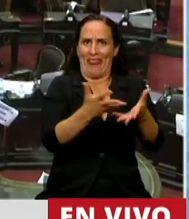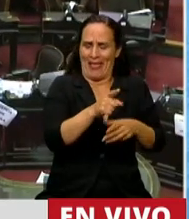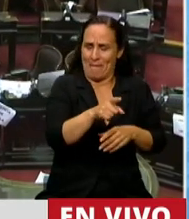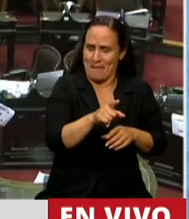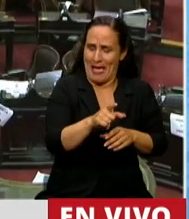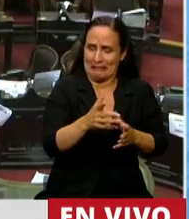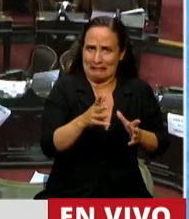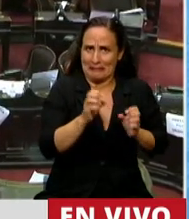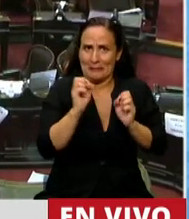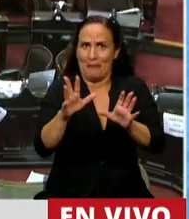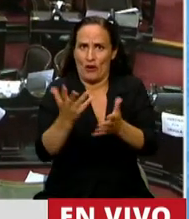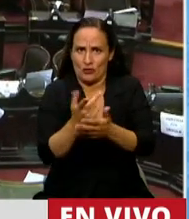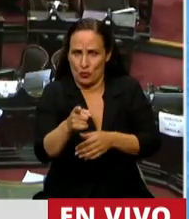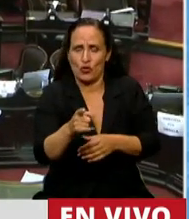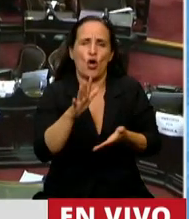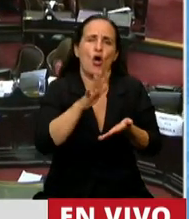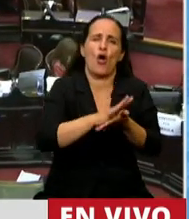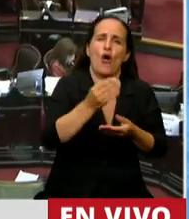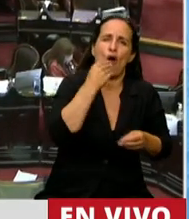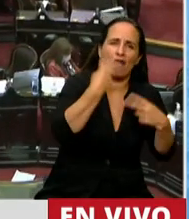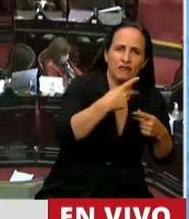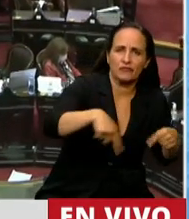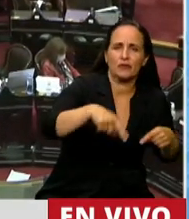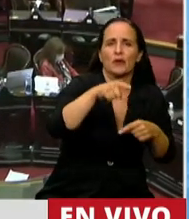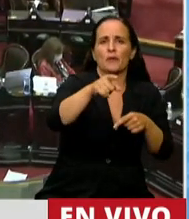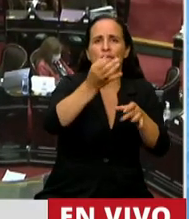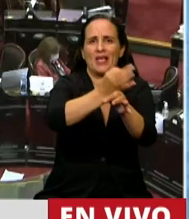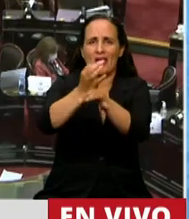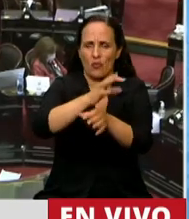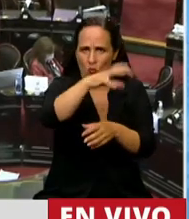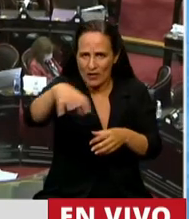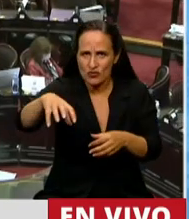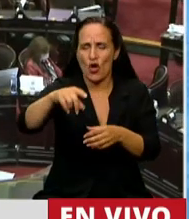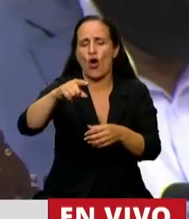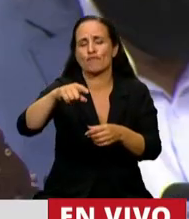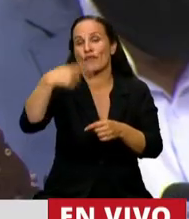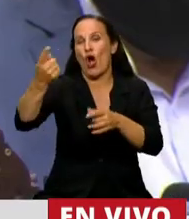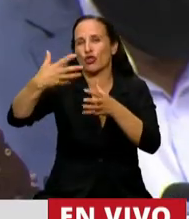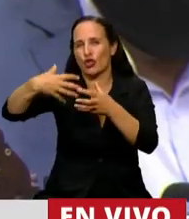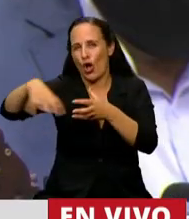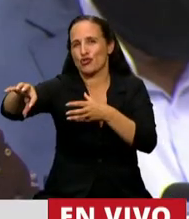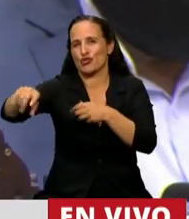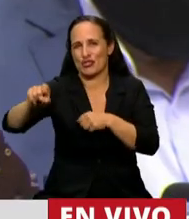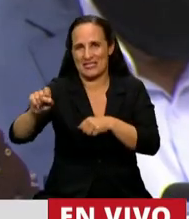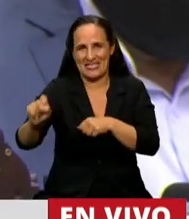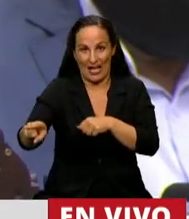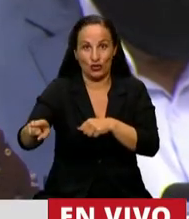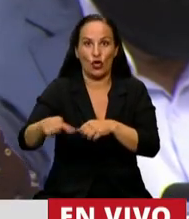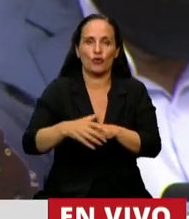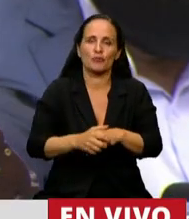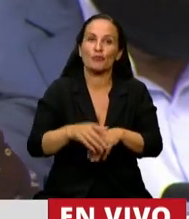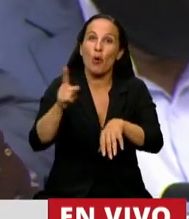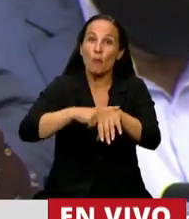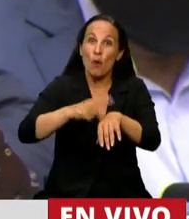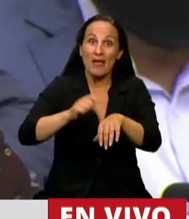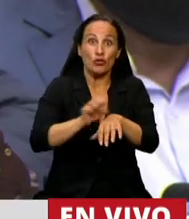el sector gastronómico, las instituciones educativas y otros sectores que en esta época de la